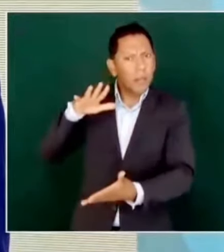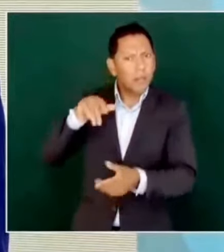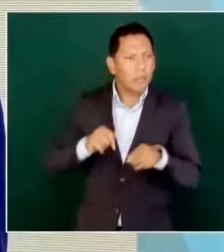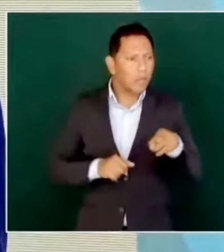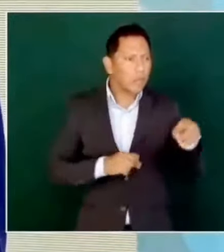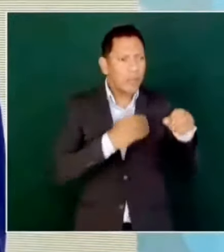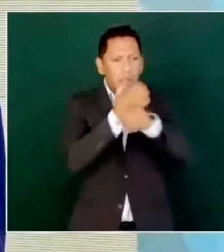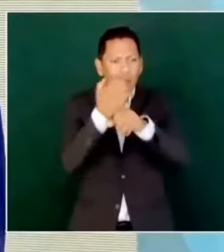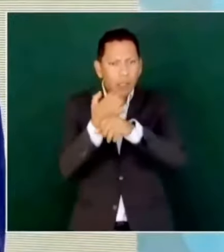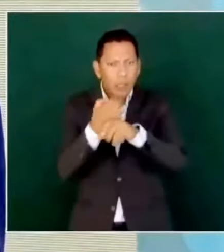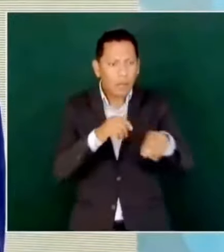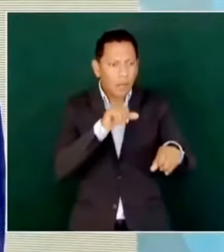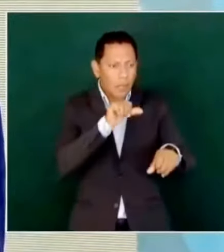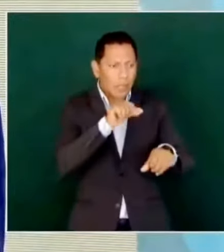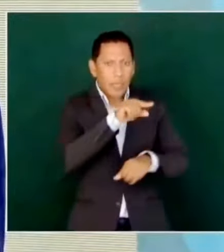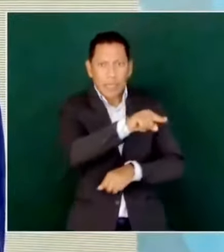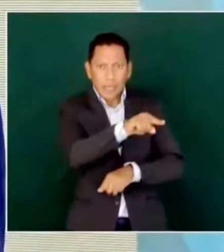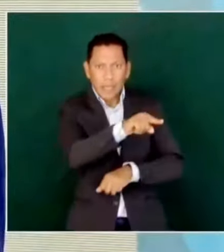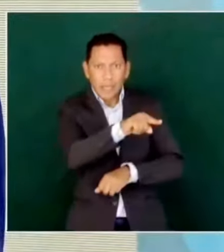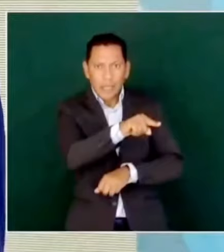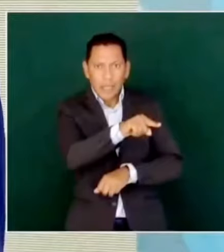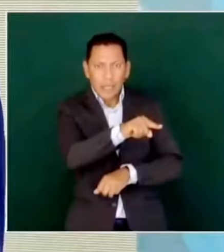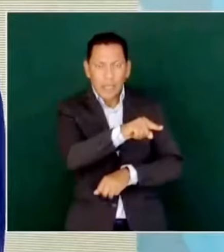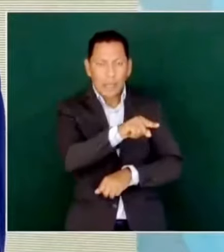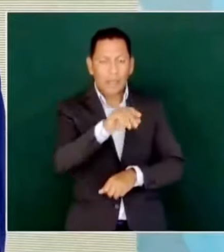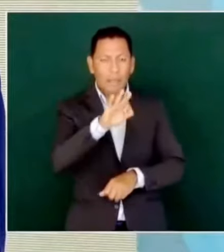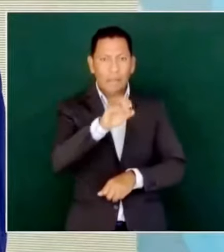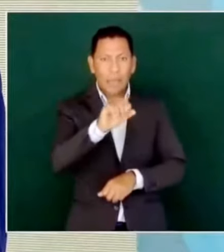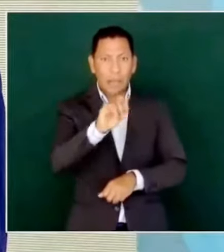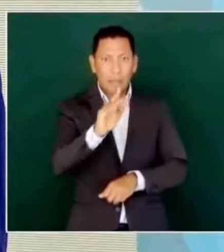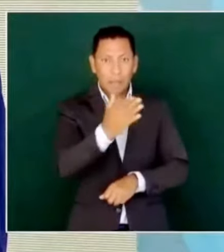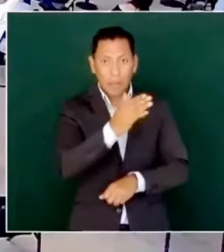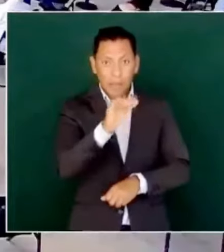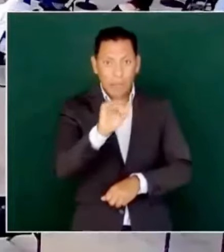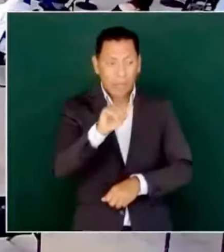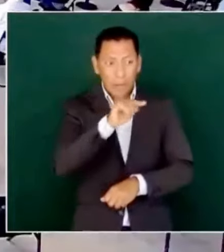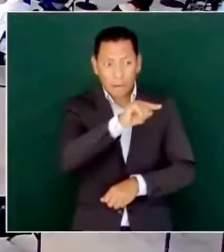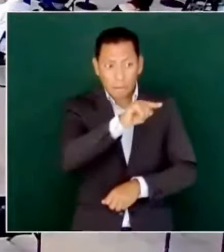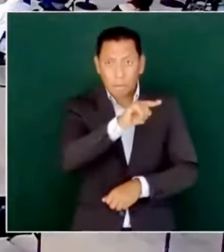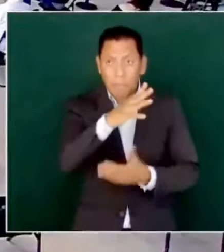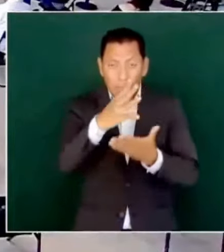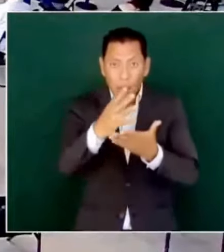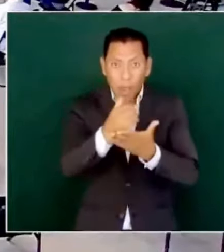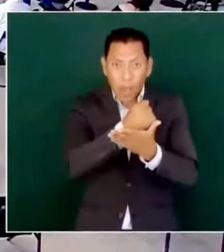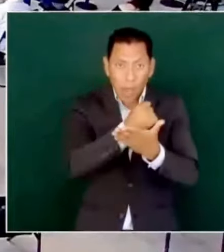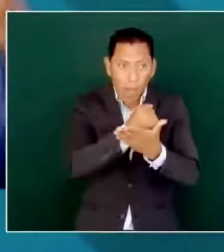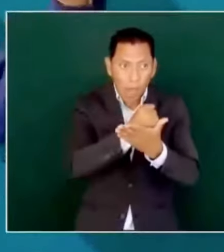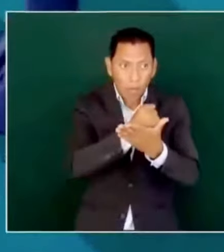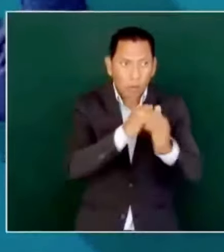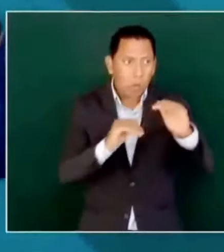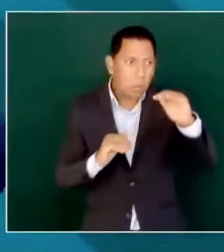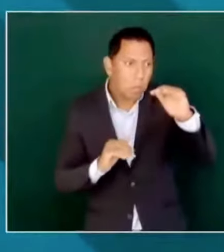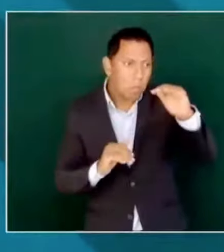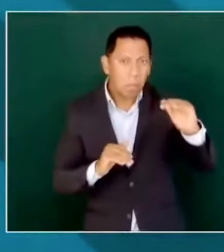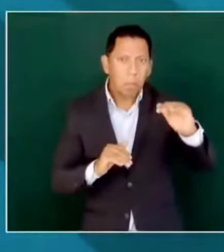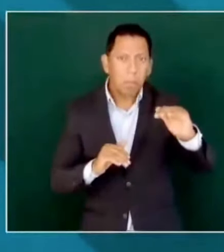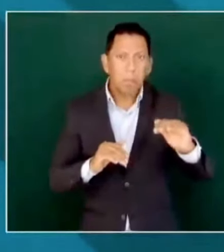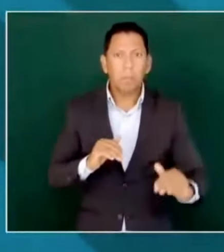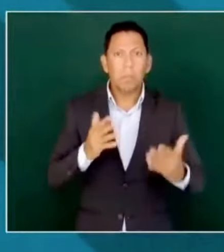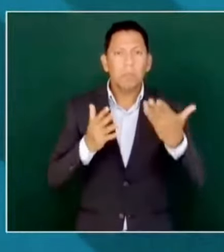que en los 16 estados donde él supuestamente ganó.